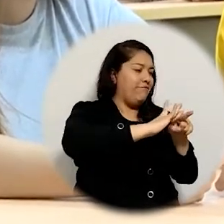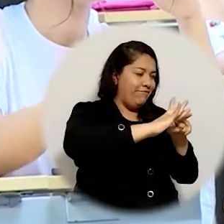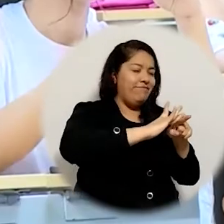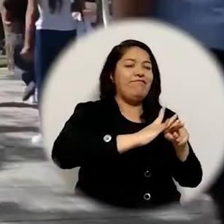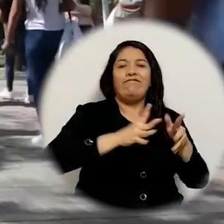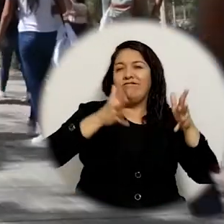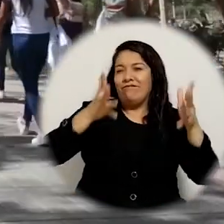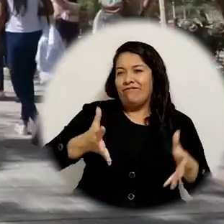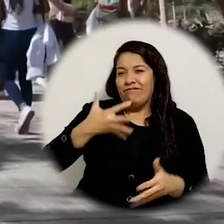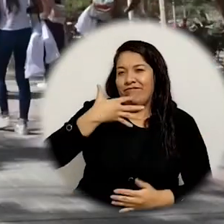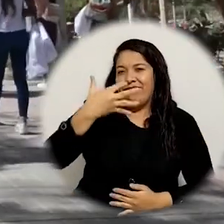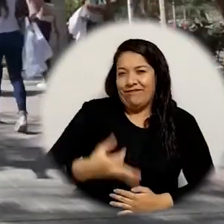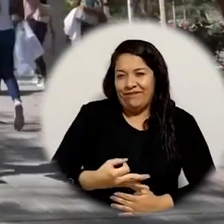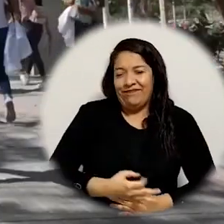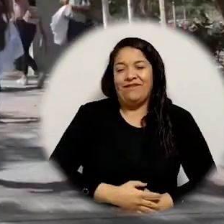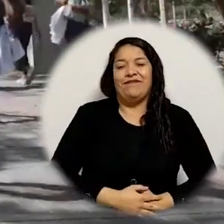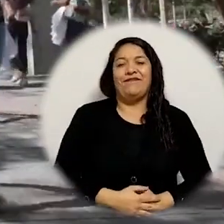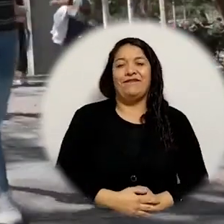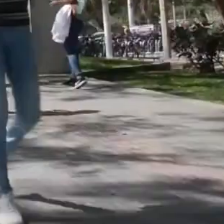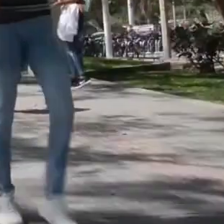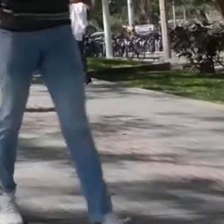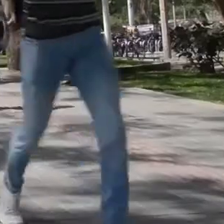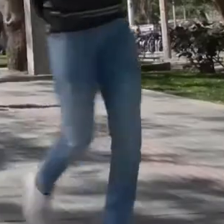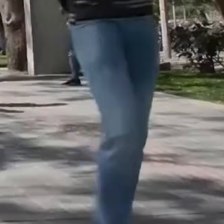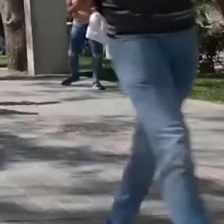se ejecutan y aplican en el formato real